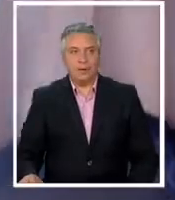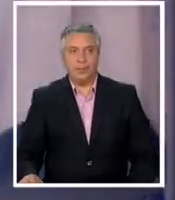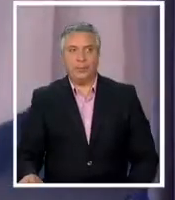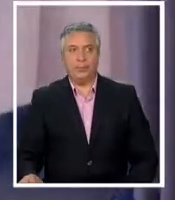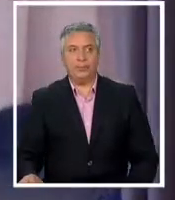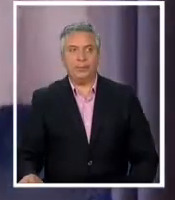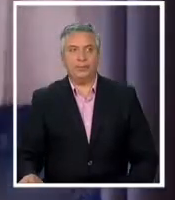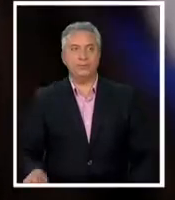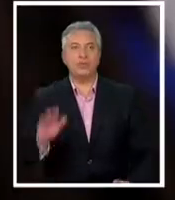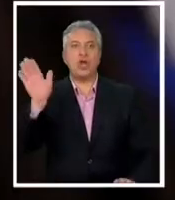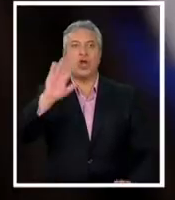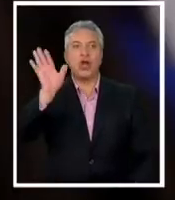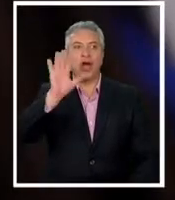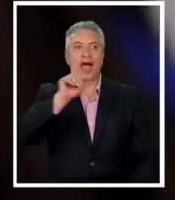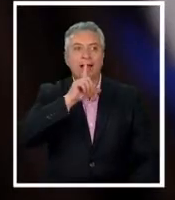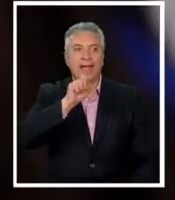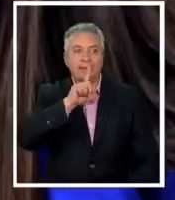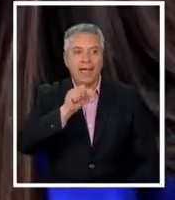Hola tata